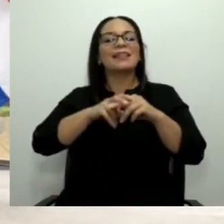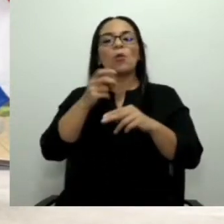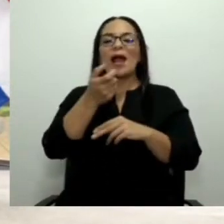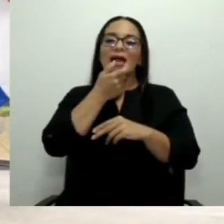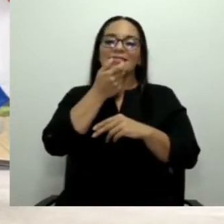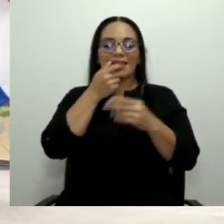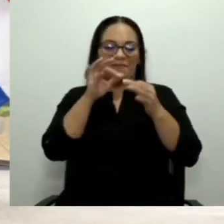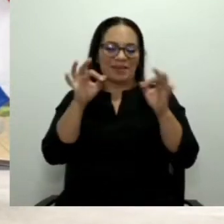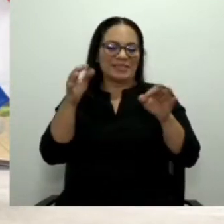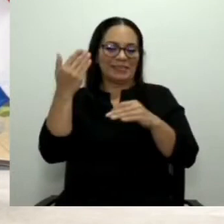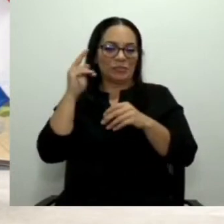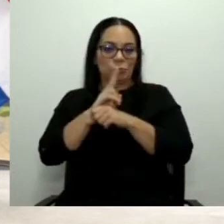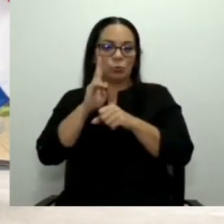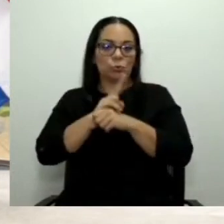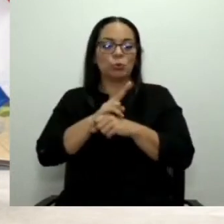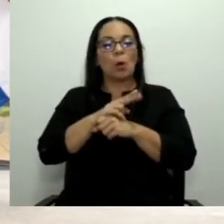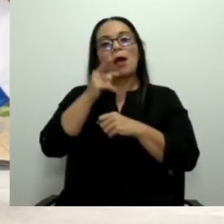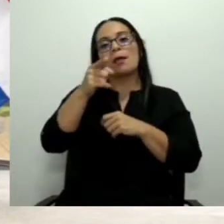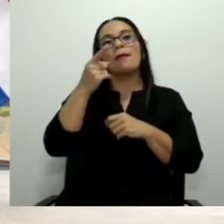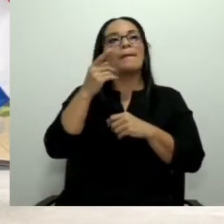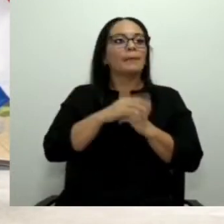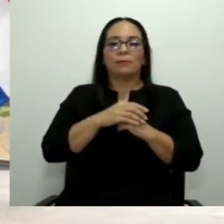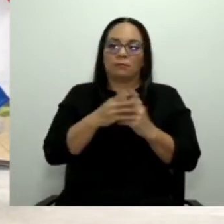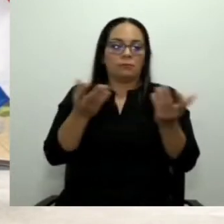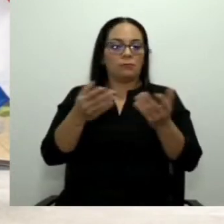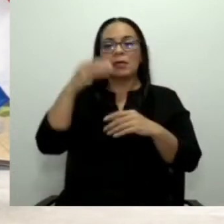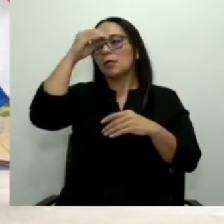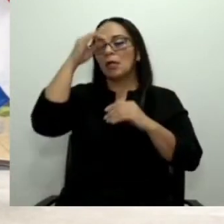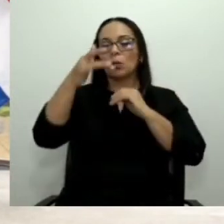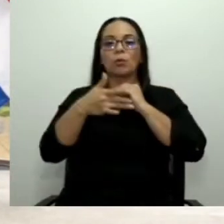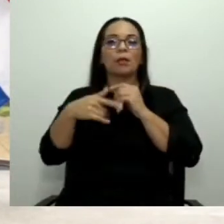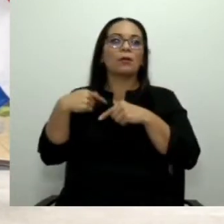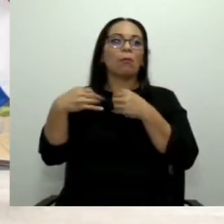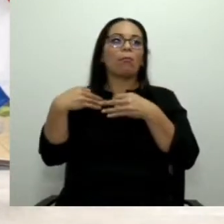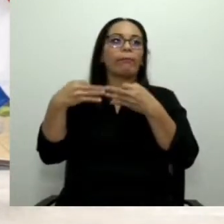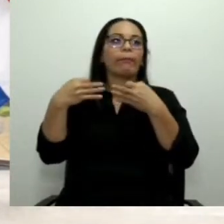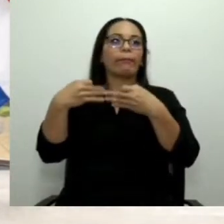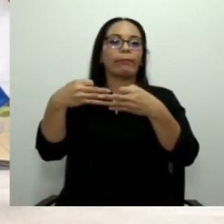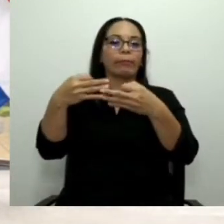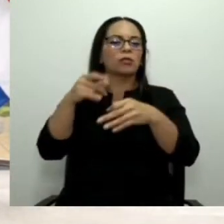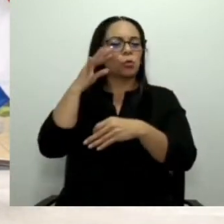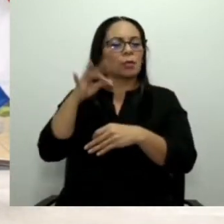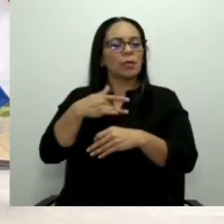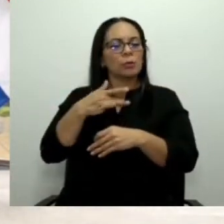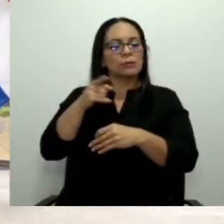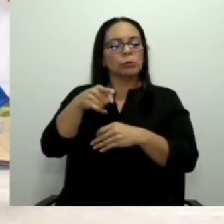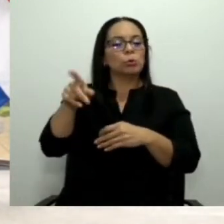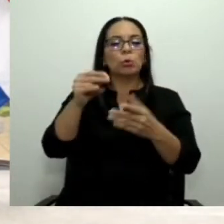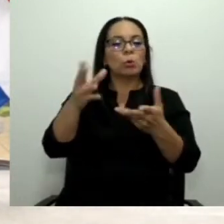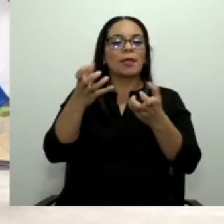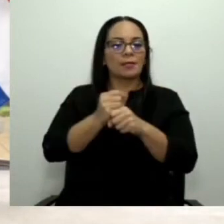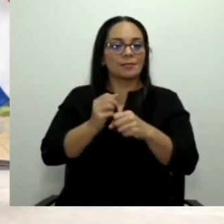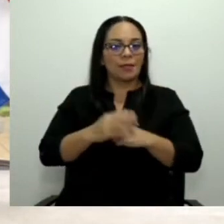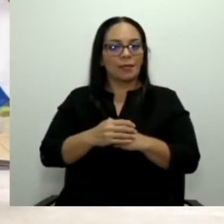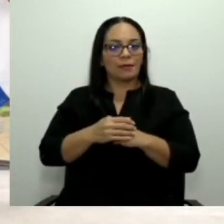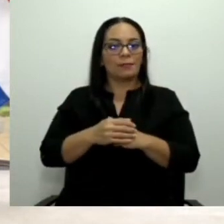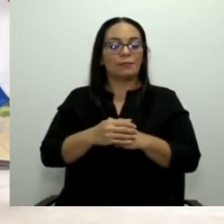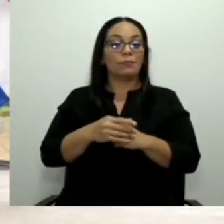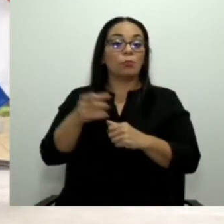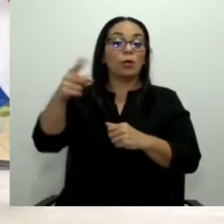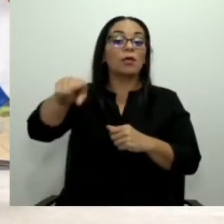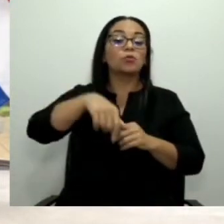emitir criterios técnicos que yo creo que es que no los quieren emitir porque ellos es probable